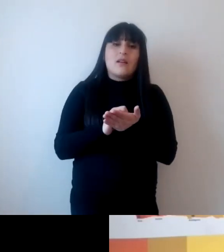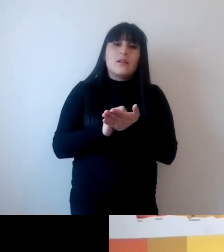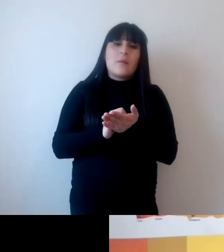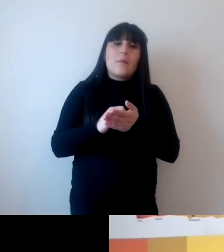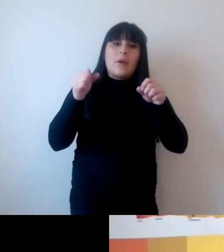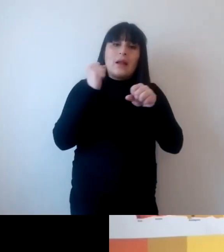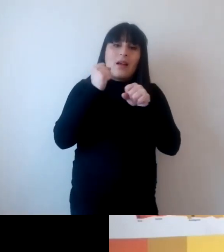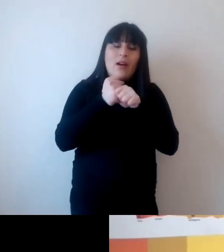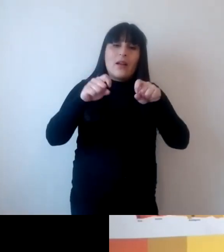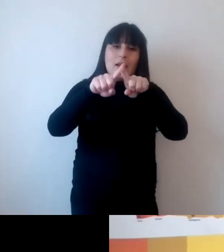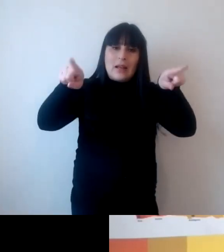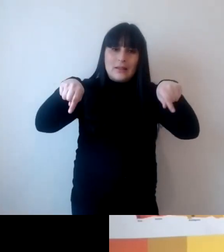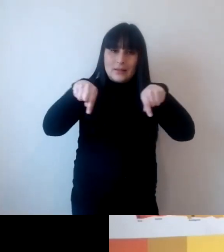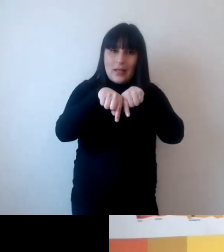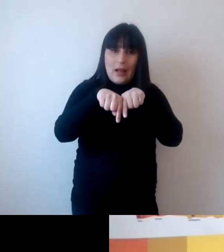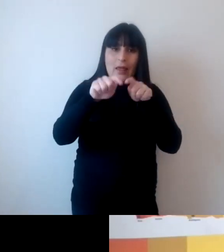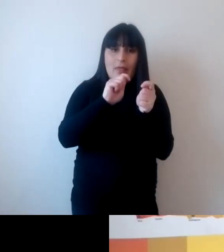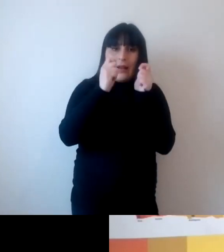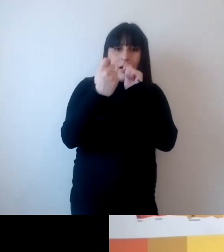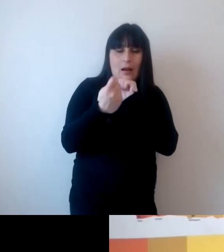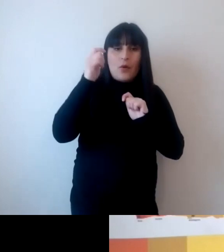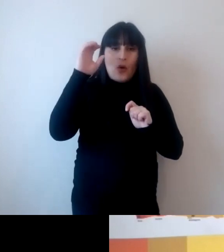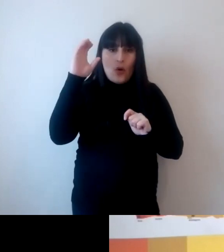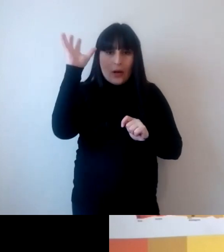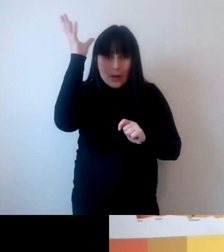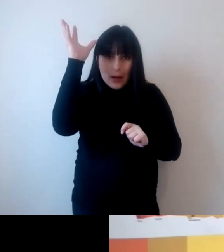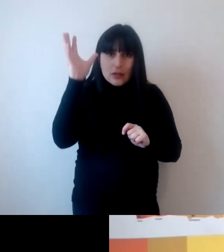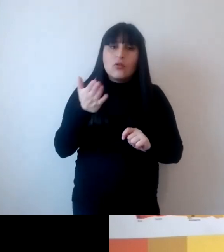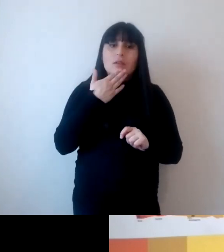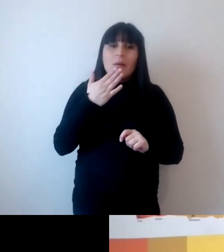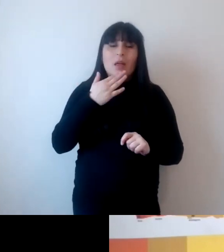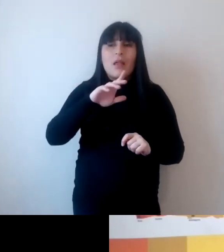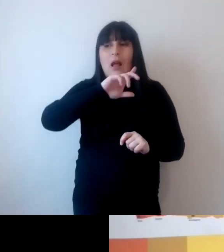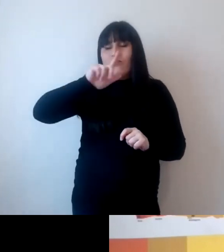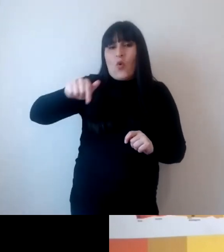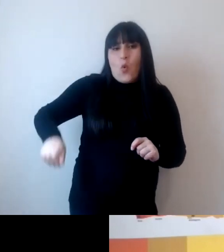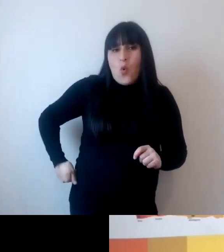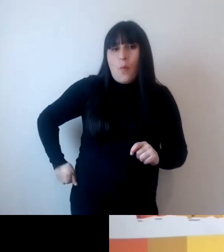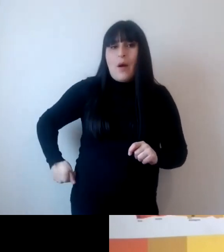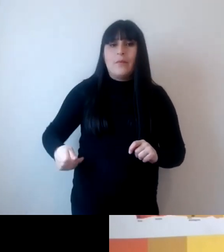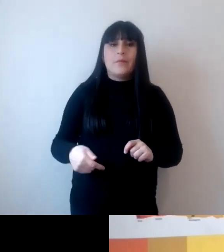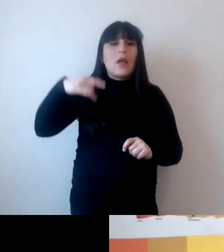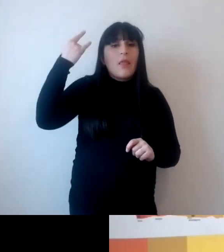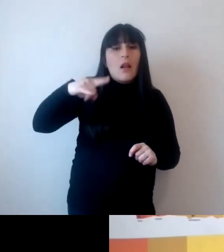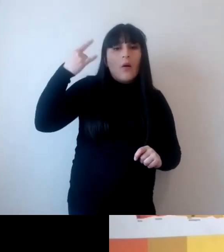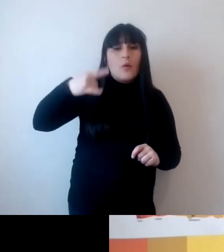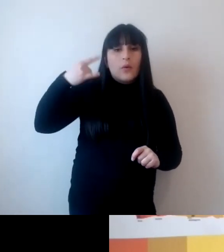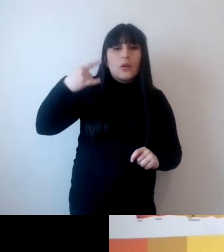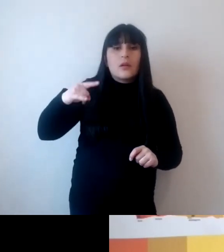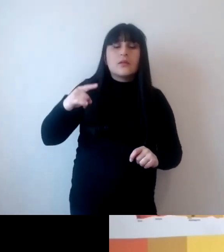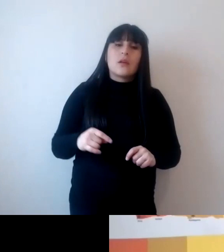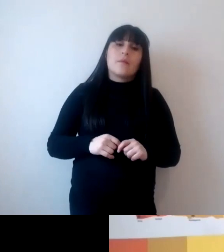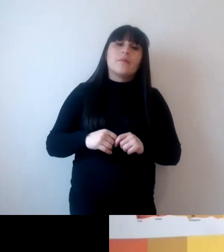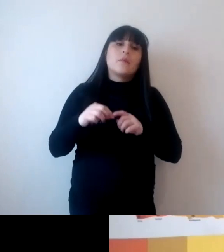paradigma de la culpa entre paréntesis una comprensión crítica y generalizada de la urgencia de la acción